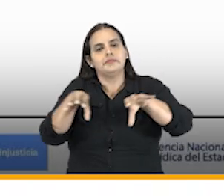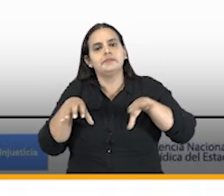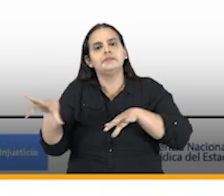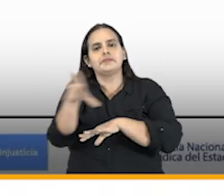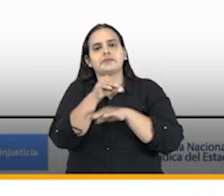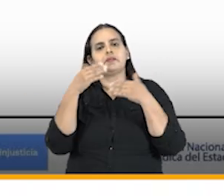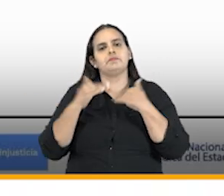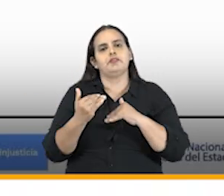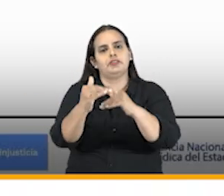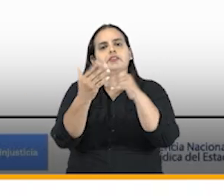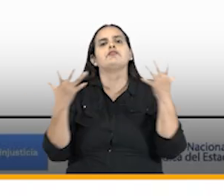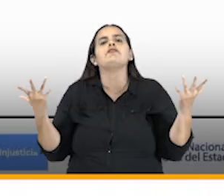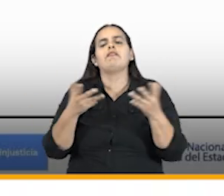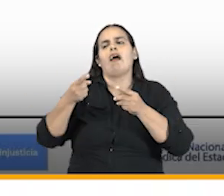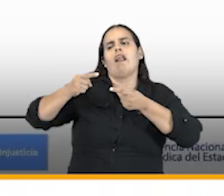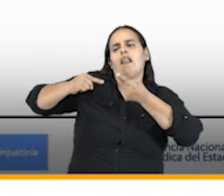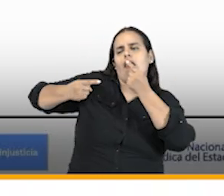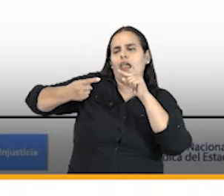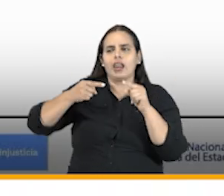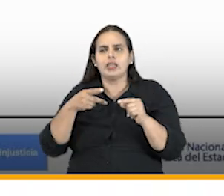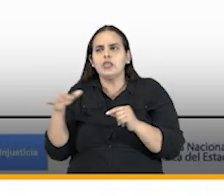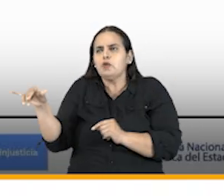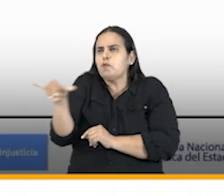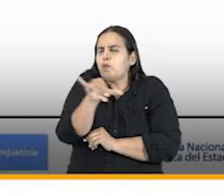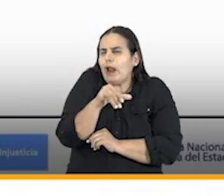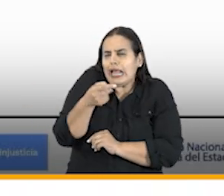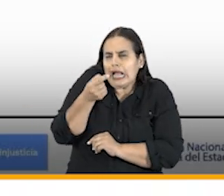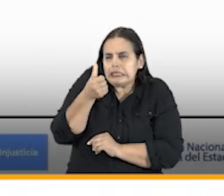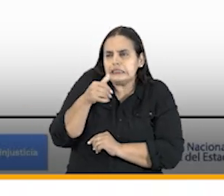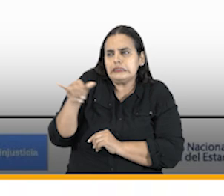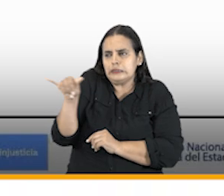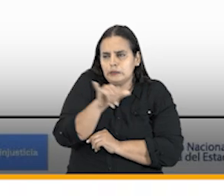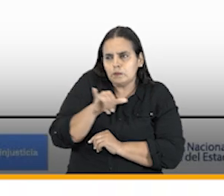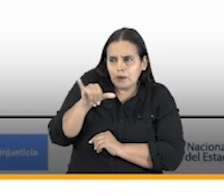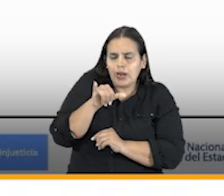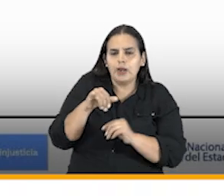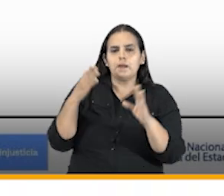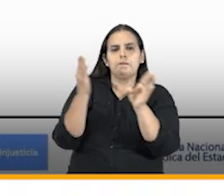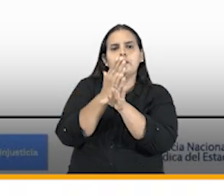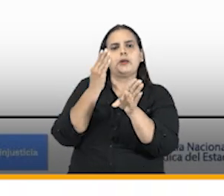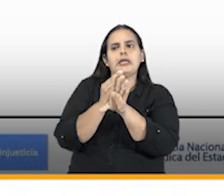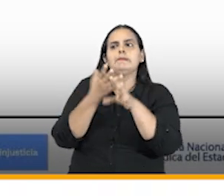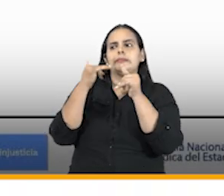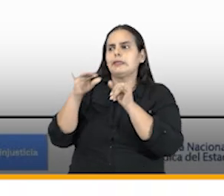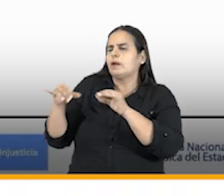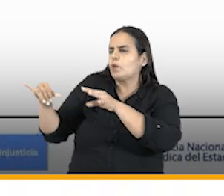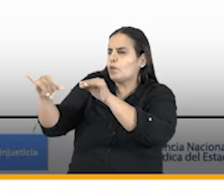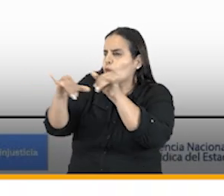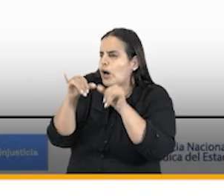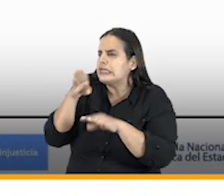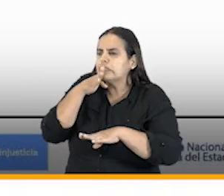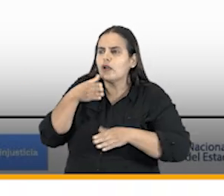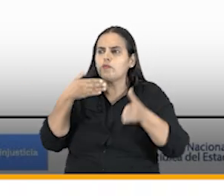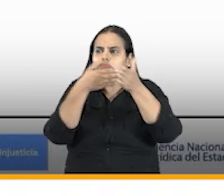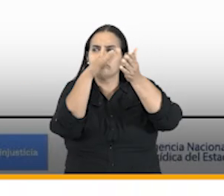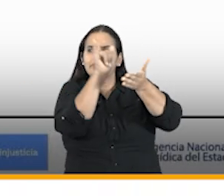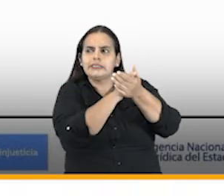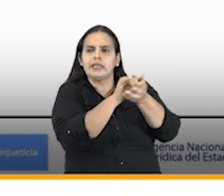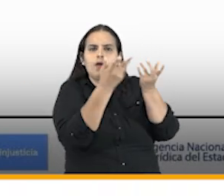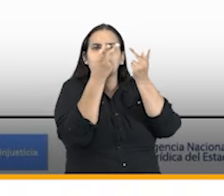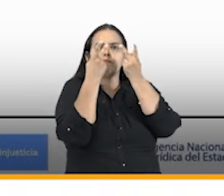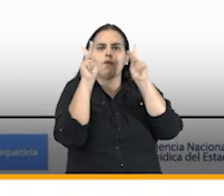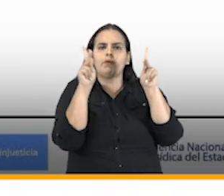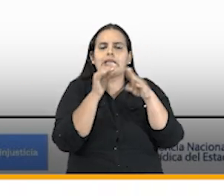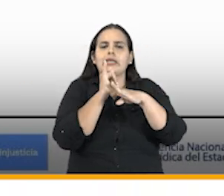y son procesos en los que se discute un idéntico problema jurídico de manera masiva y en el que se manda una misma entidad pública en el